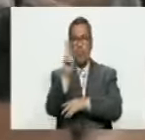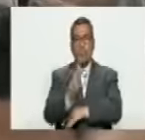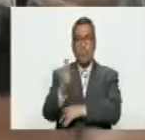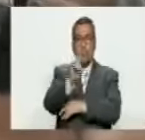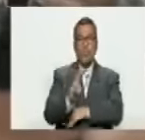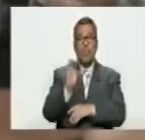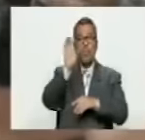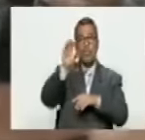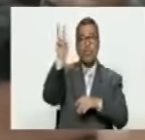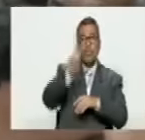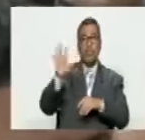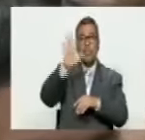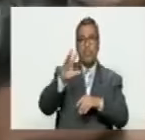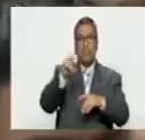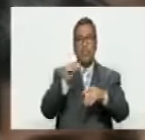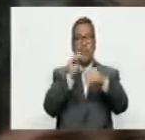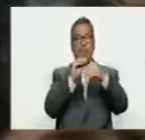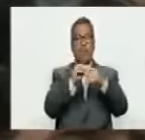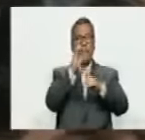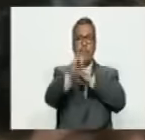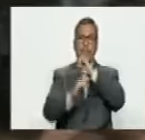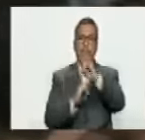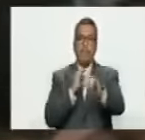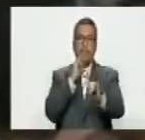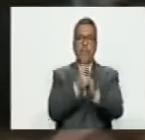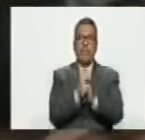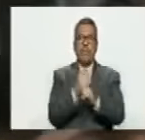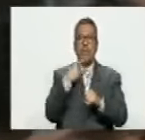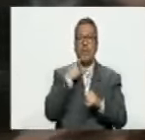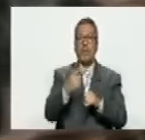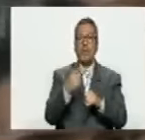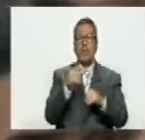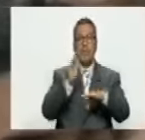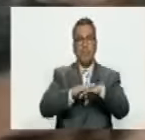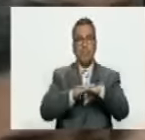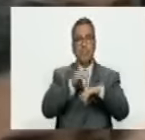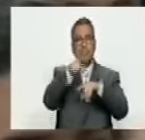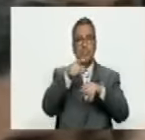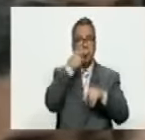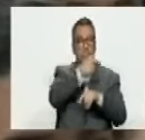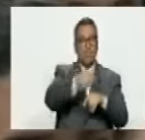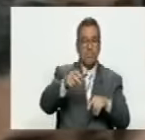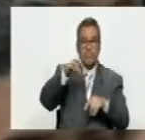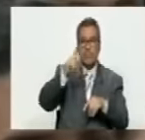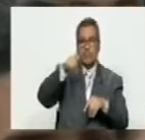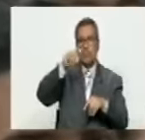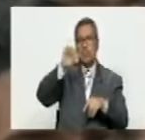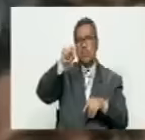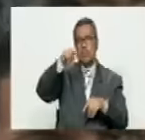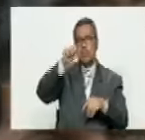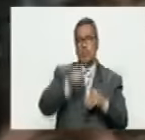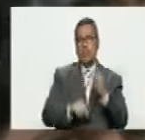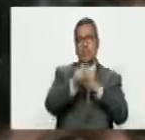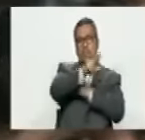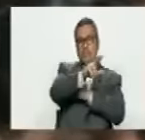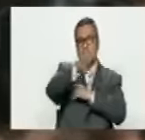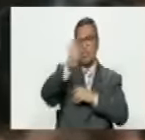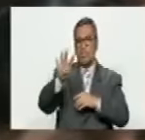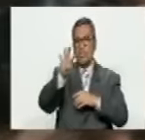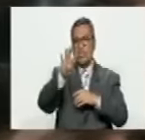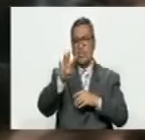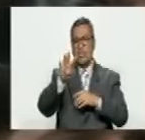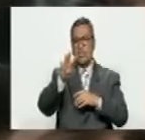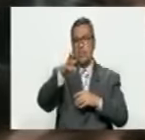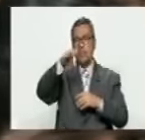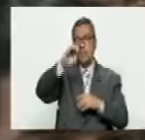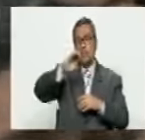de tapa para la narrativa internacional y no dicen lo que están haciendo en el pueblo palestino. 34 palestinos en